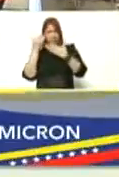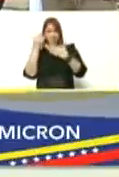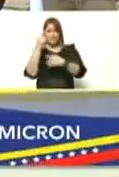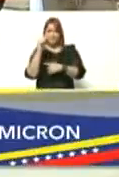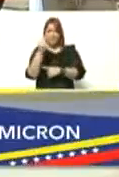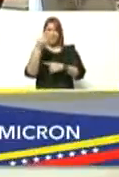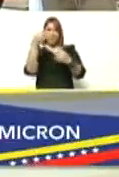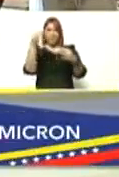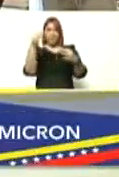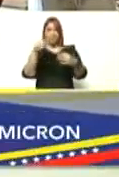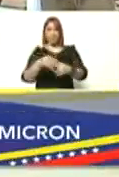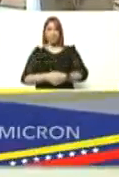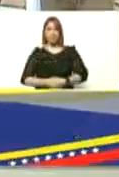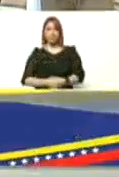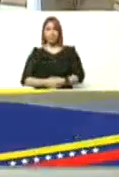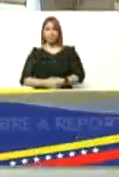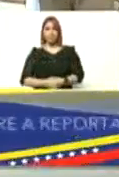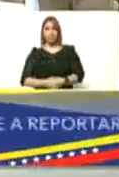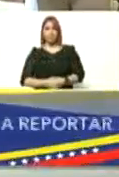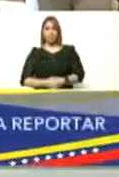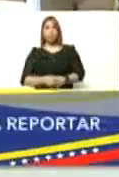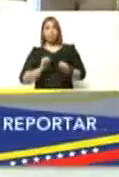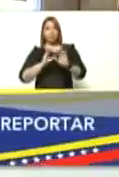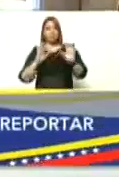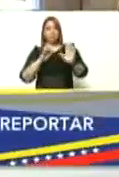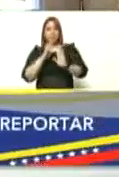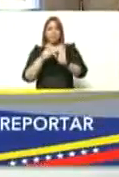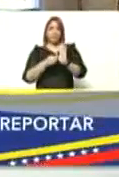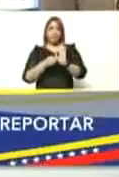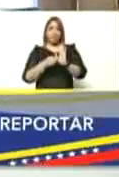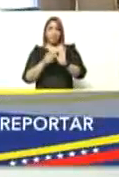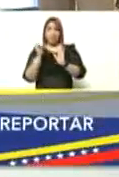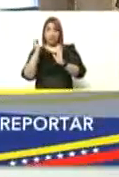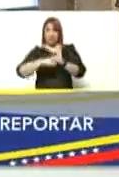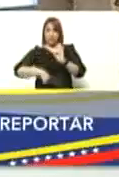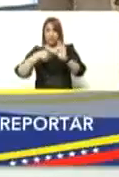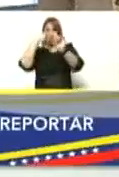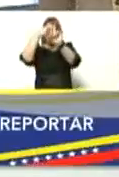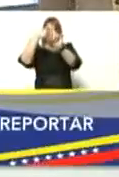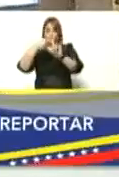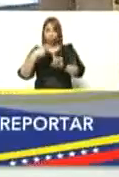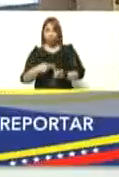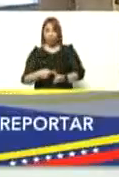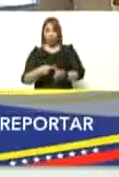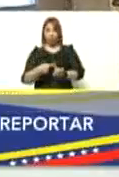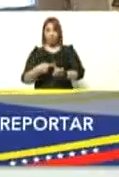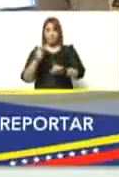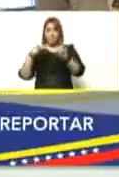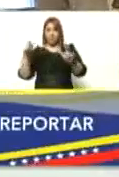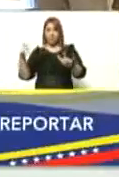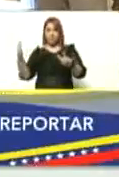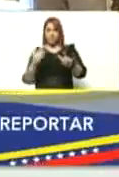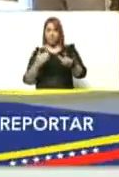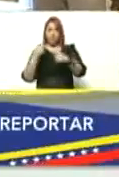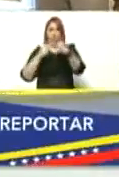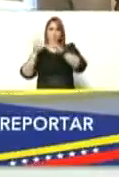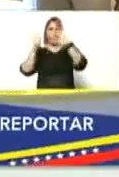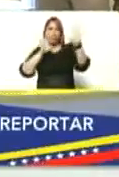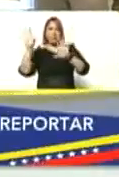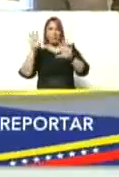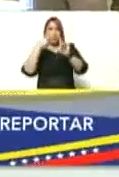lámina ah claro nacional sin sumar los casos internacionales sumando los casos